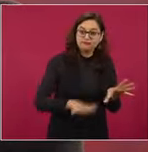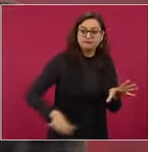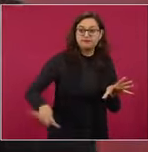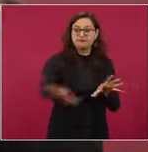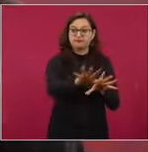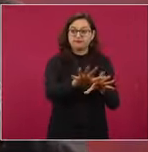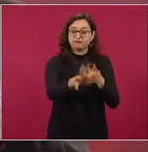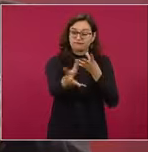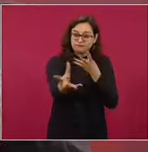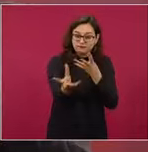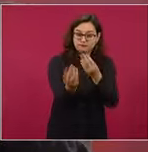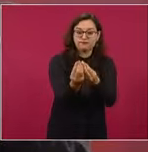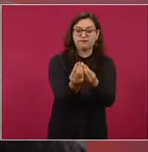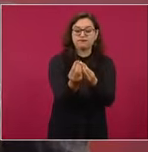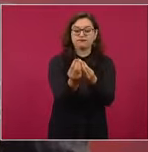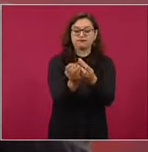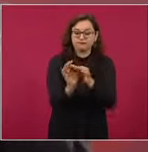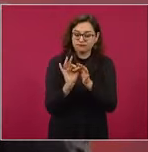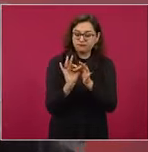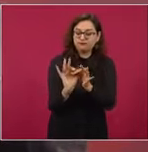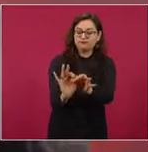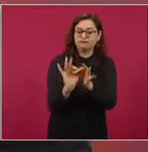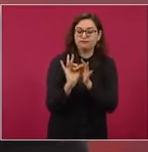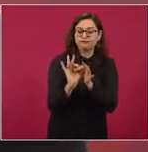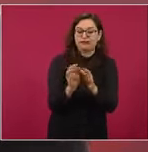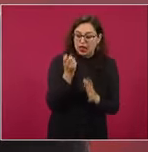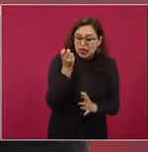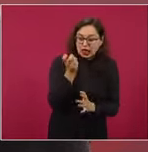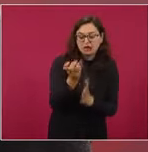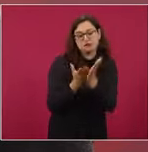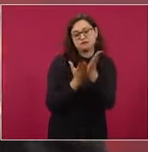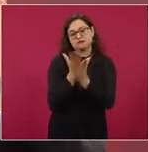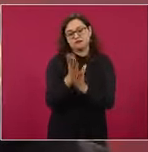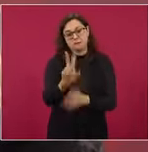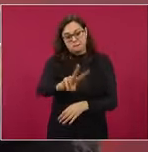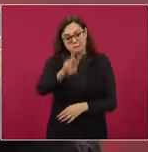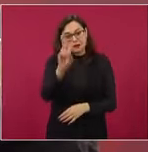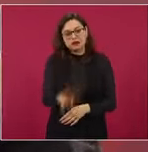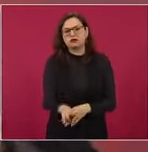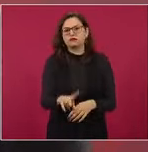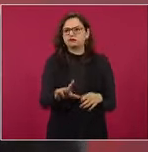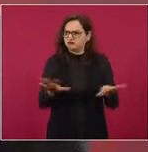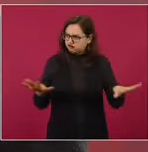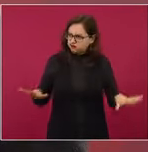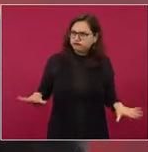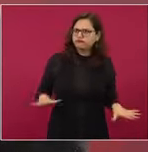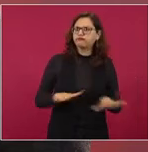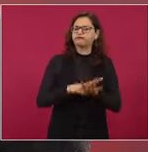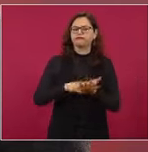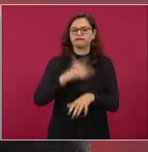a los procesos de cambio, de transformación. Esa es la verdadera lealtad